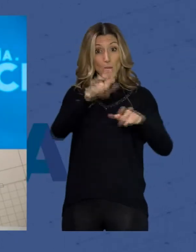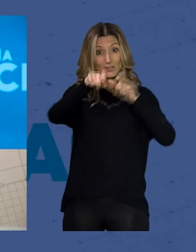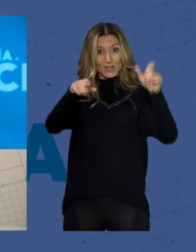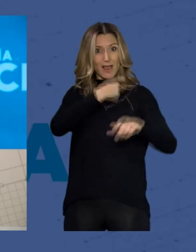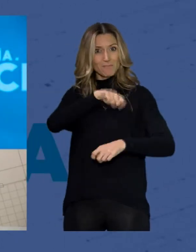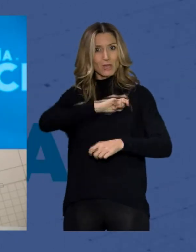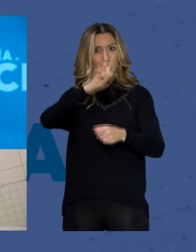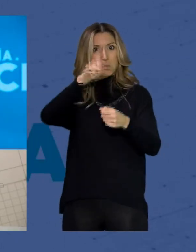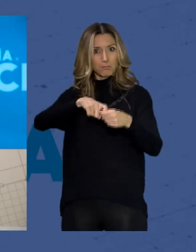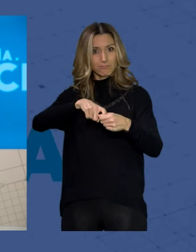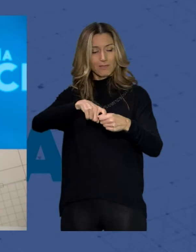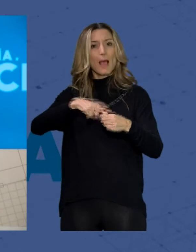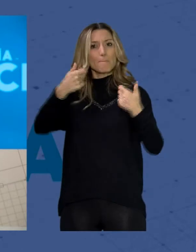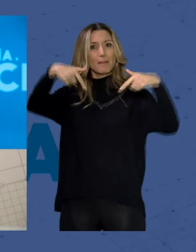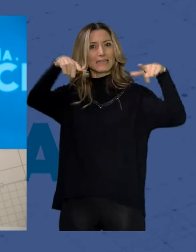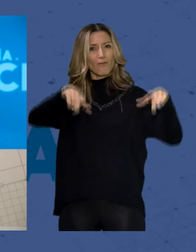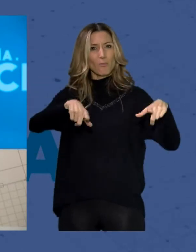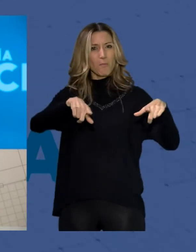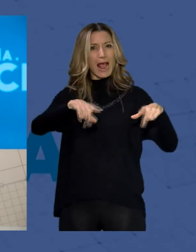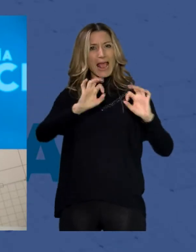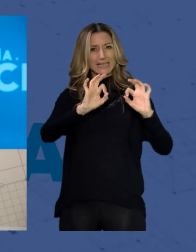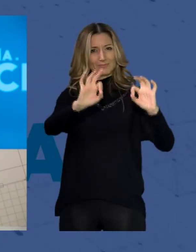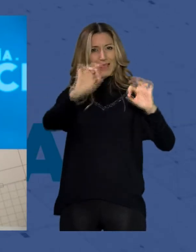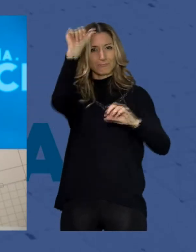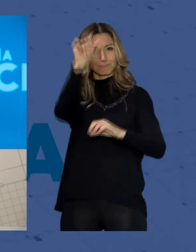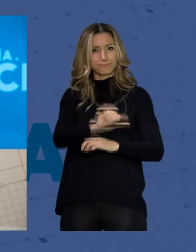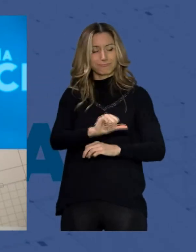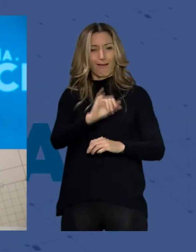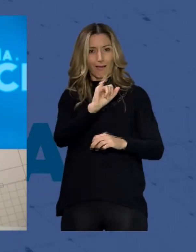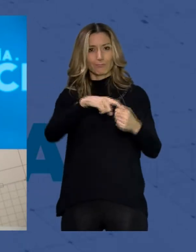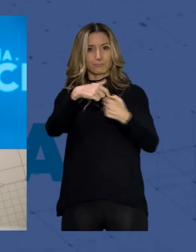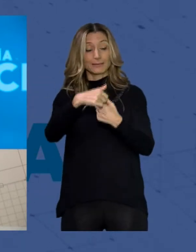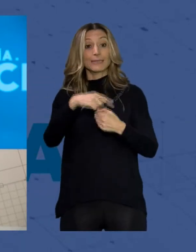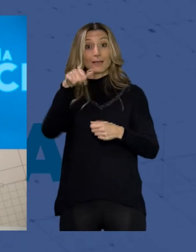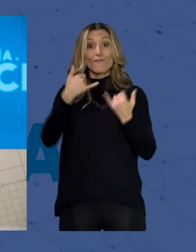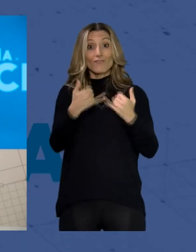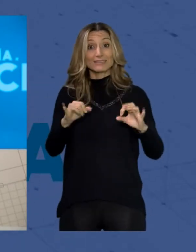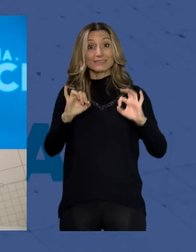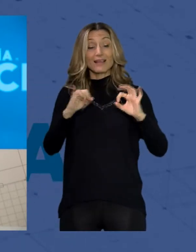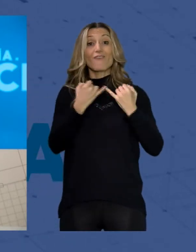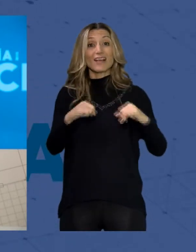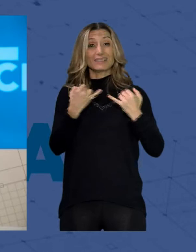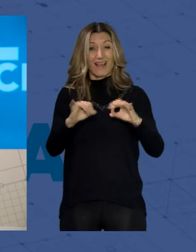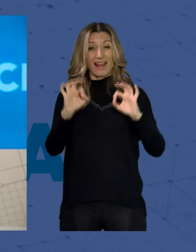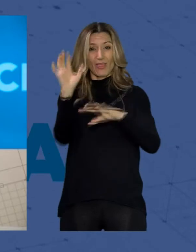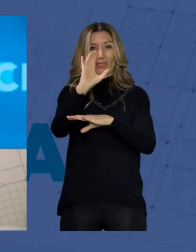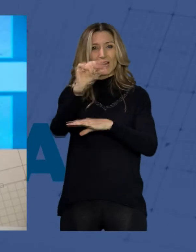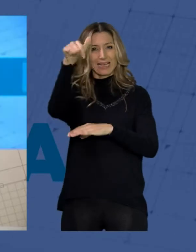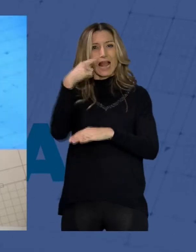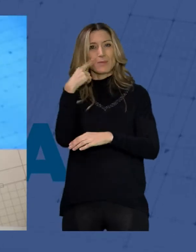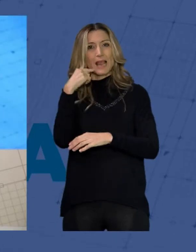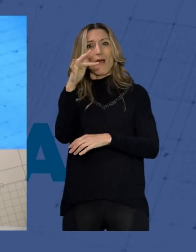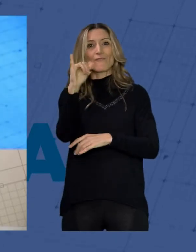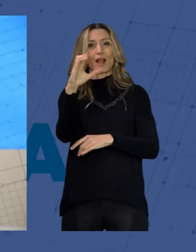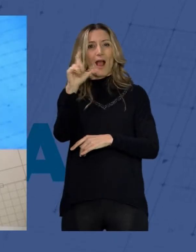abonados a distintas plataformas. El Festival de Cine de Almería Fical abre sus puertas a un certamen nacional de series